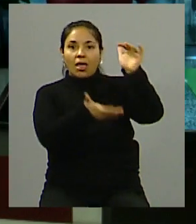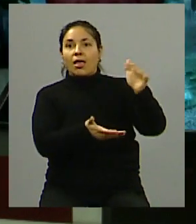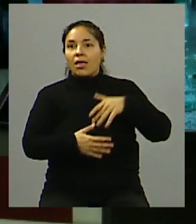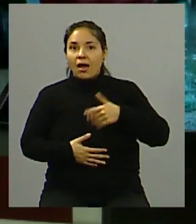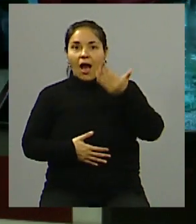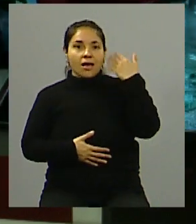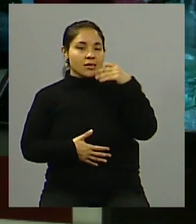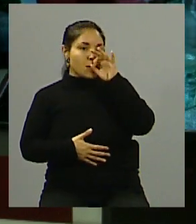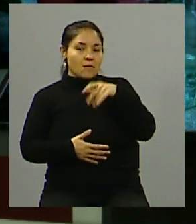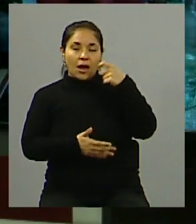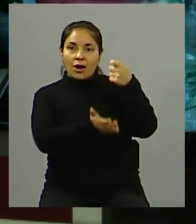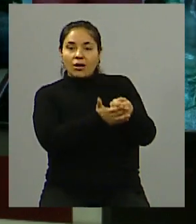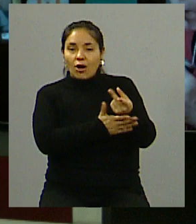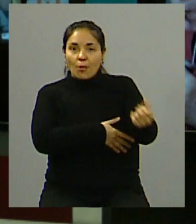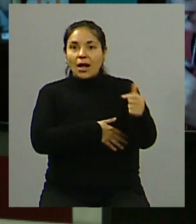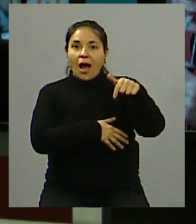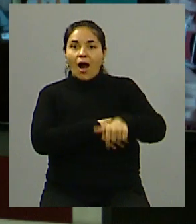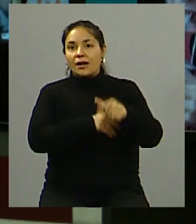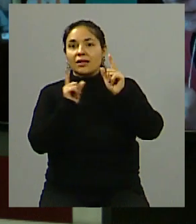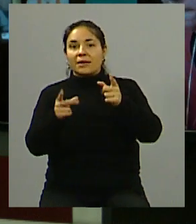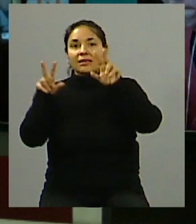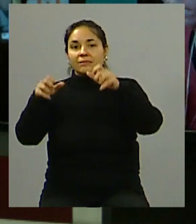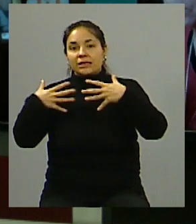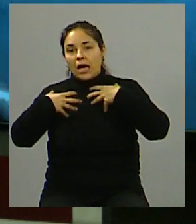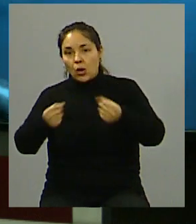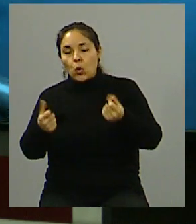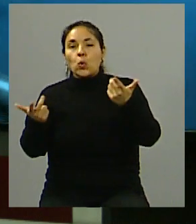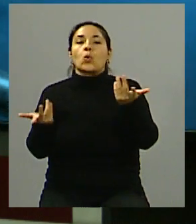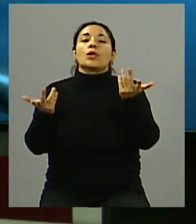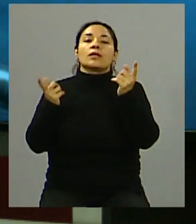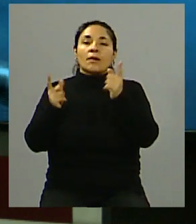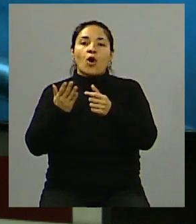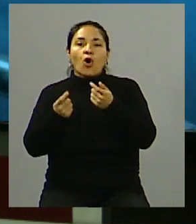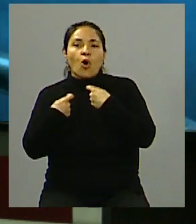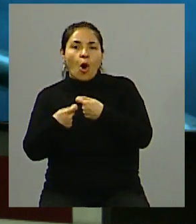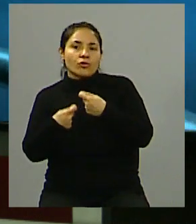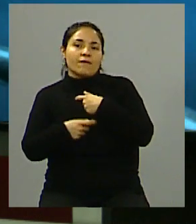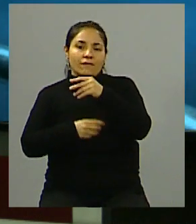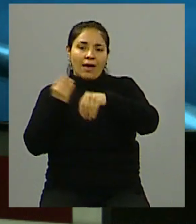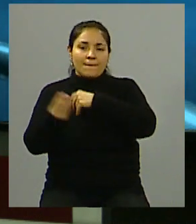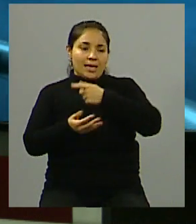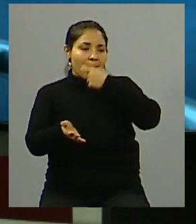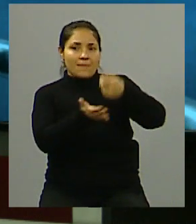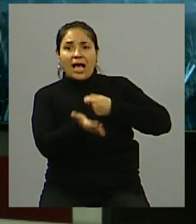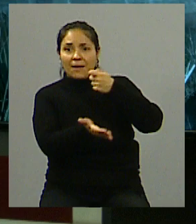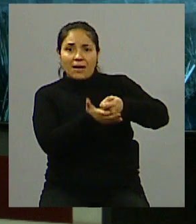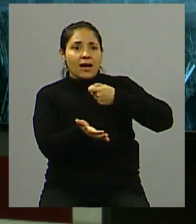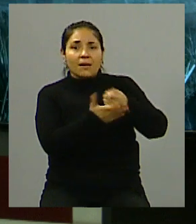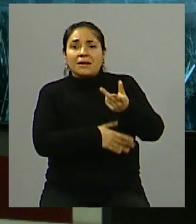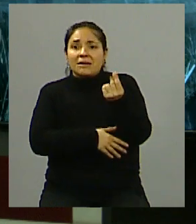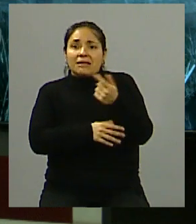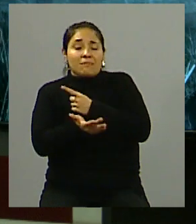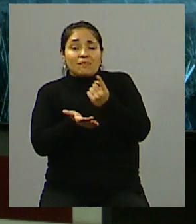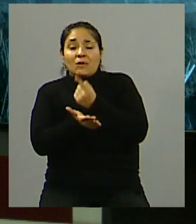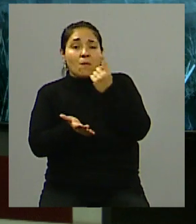también esto tiene otras ramificaciones mucho más serias en materia de salud, en materia del costo que es para muchas familias afrontar este gasto y que, bueno,